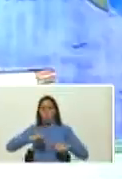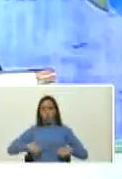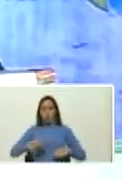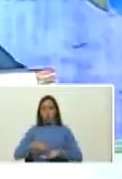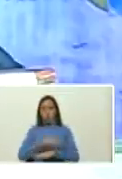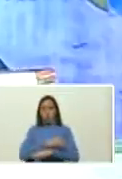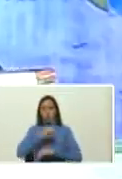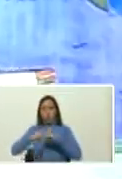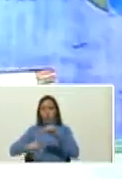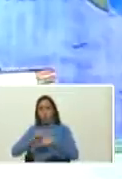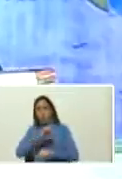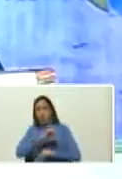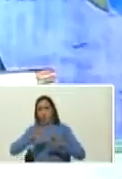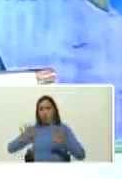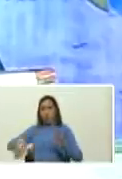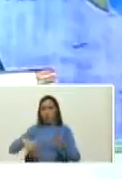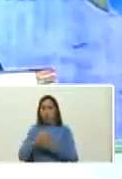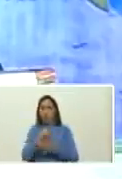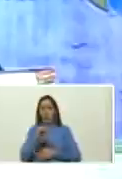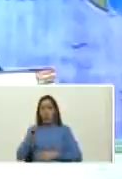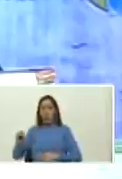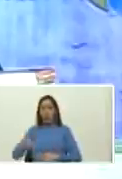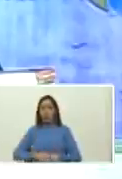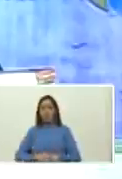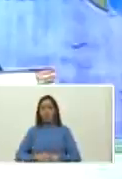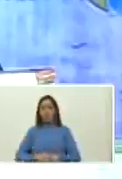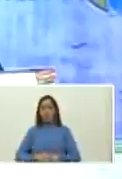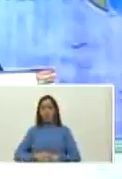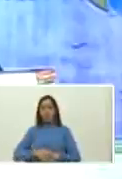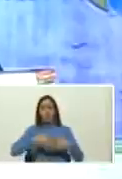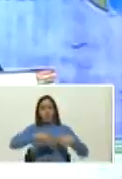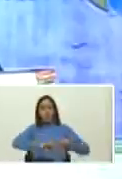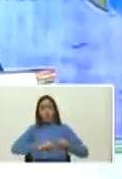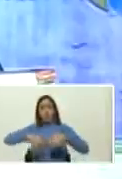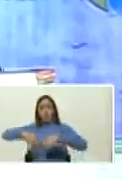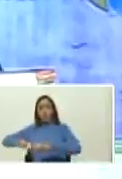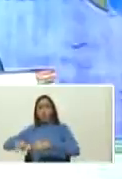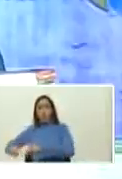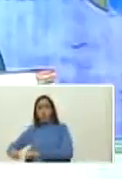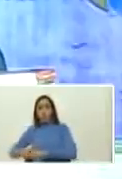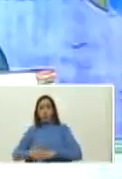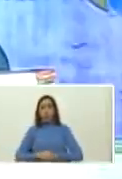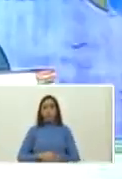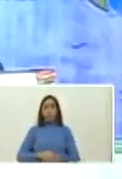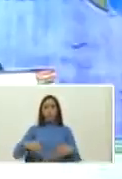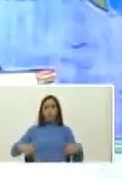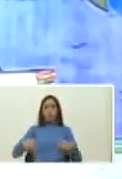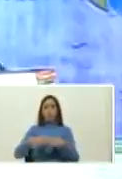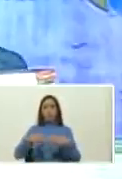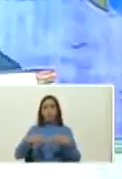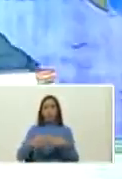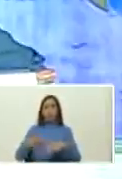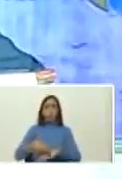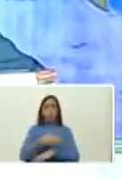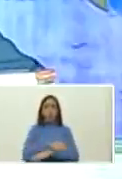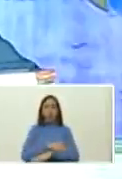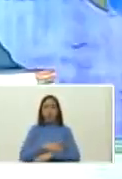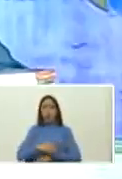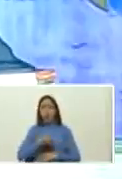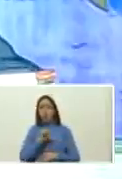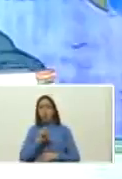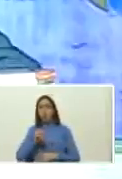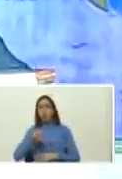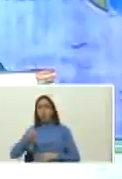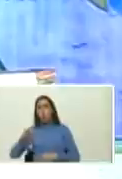XIX en el siglo XX imposición de Somoza la dinastía Somoza quien creó a Somoza